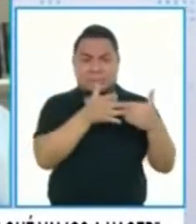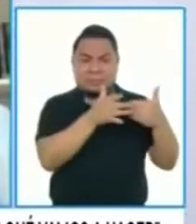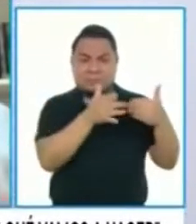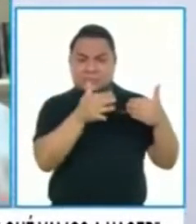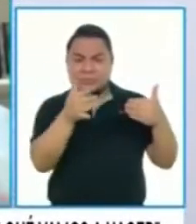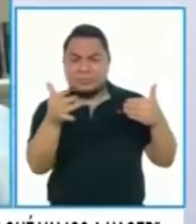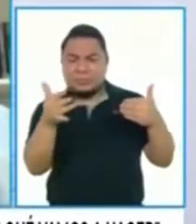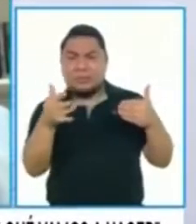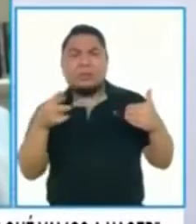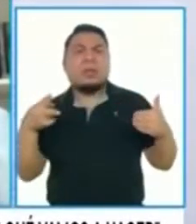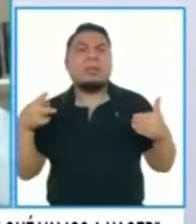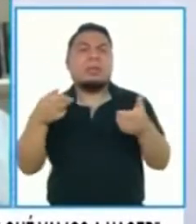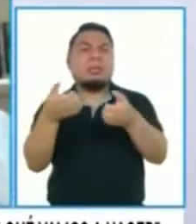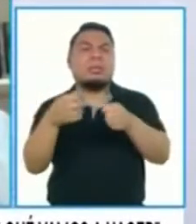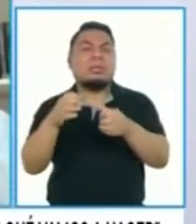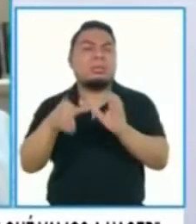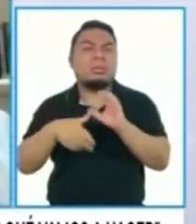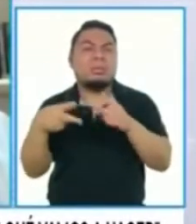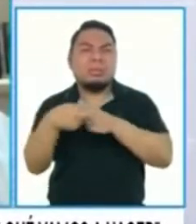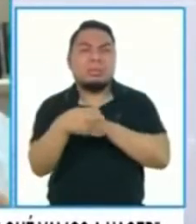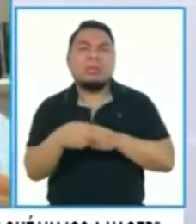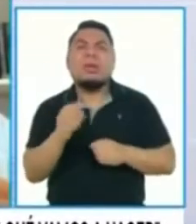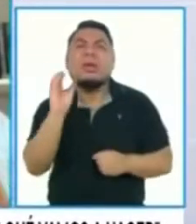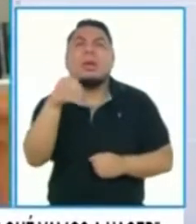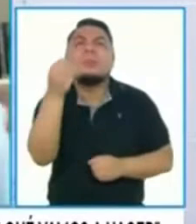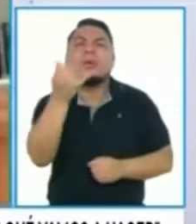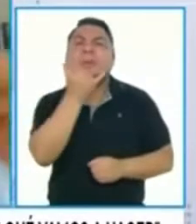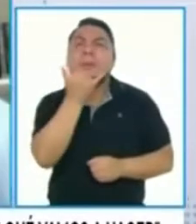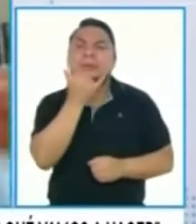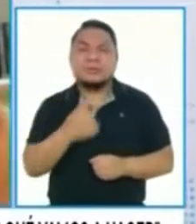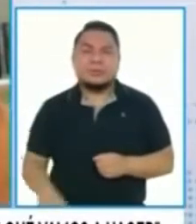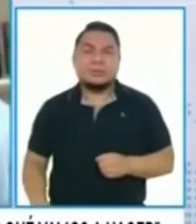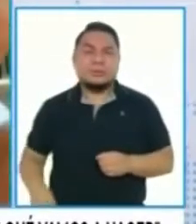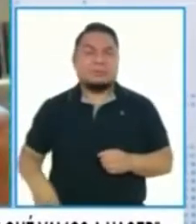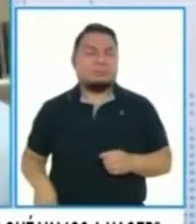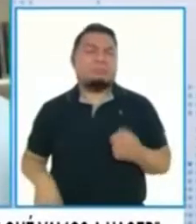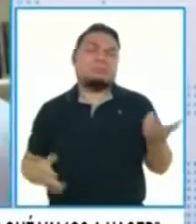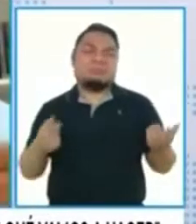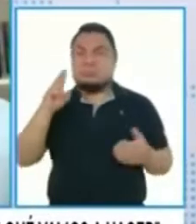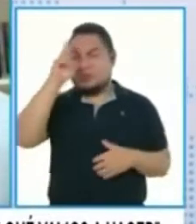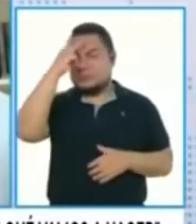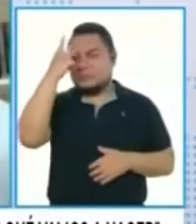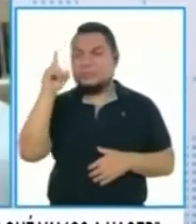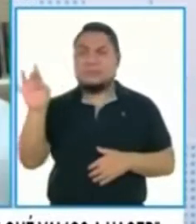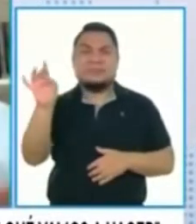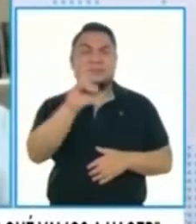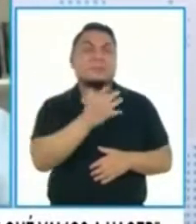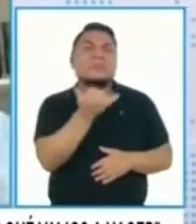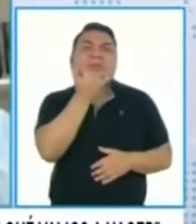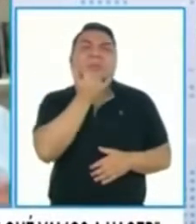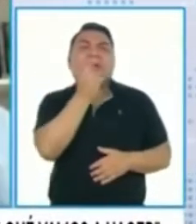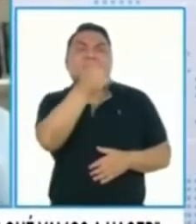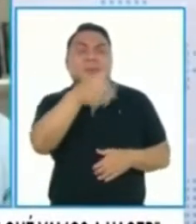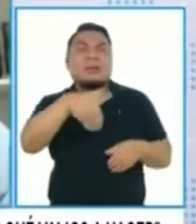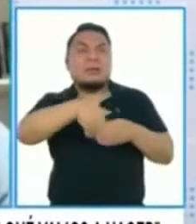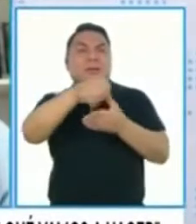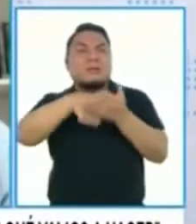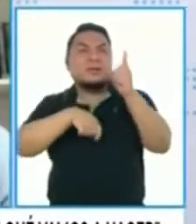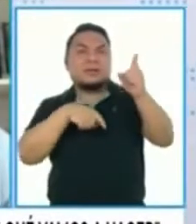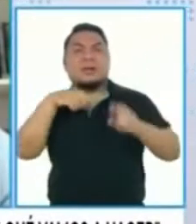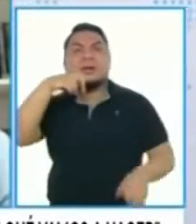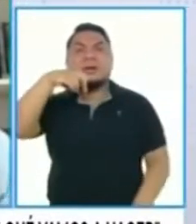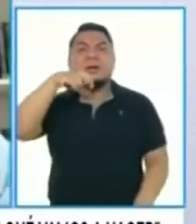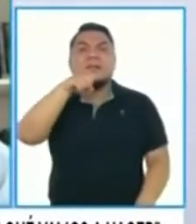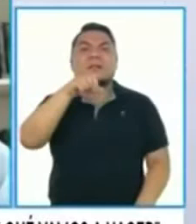necesitamos saber qué es lo que pasó, porque se ha generado confusión por las distintas versiones, ¿no?